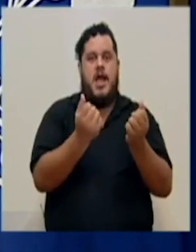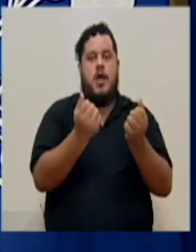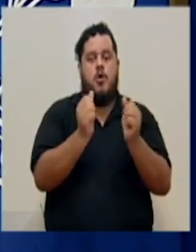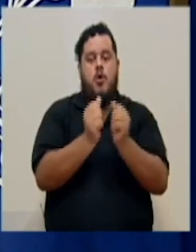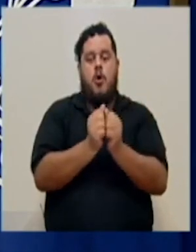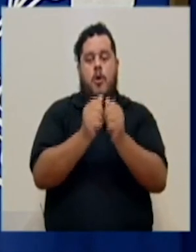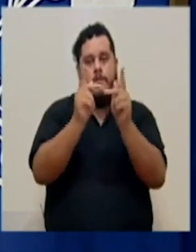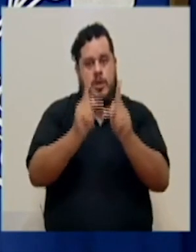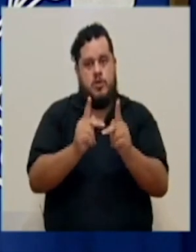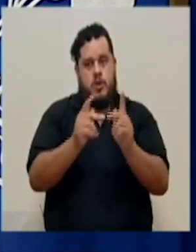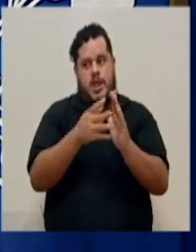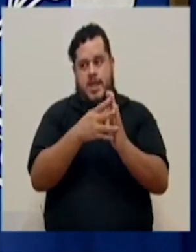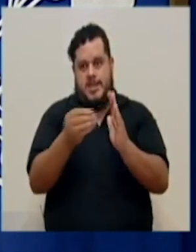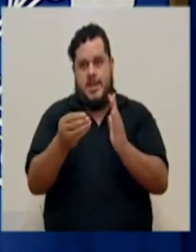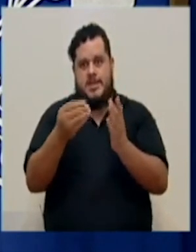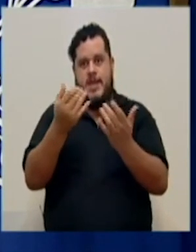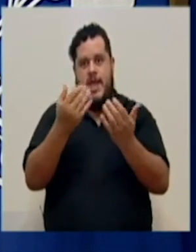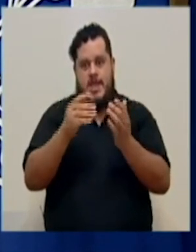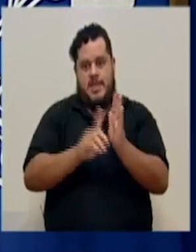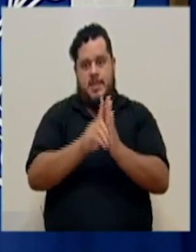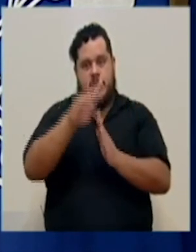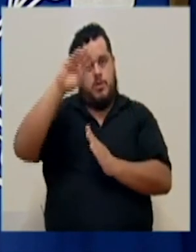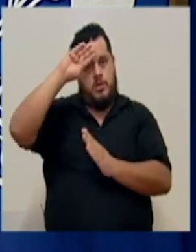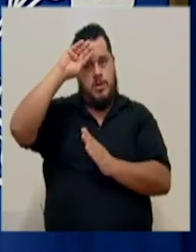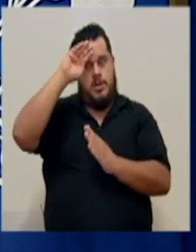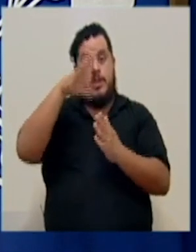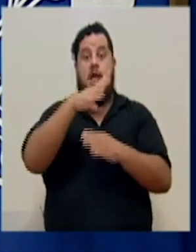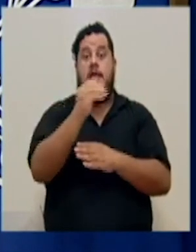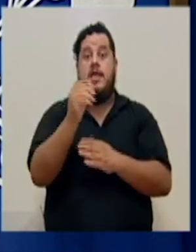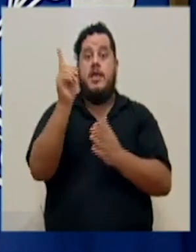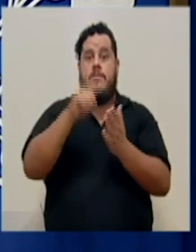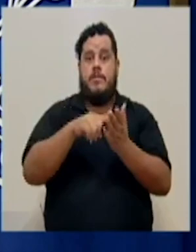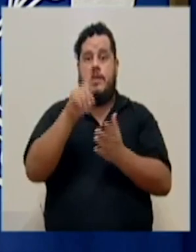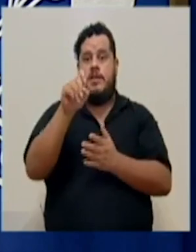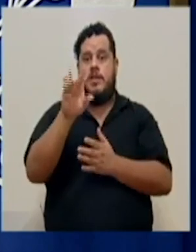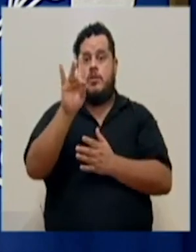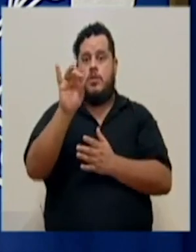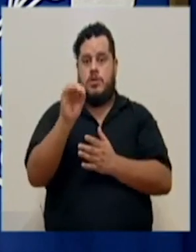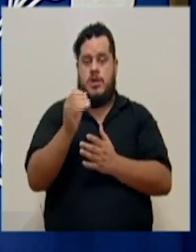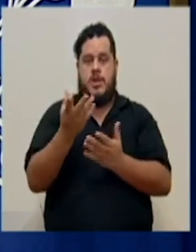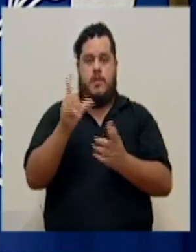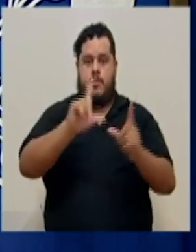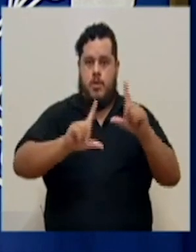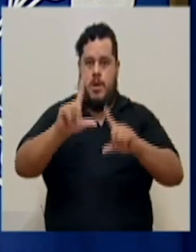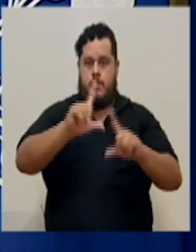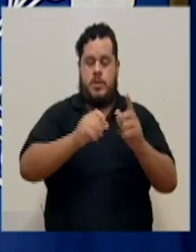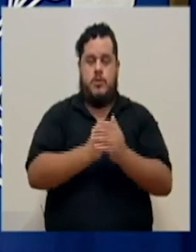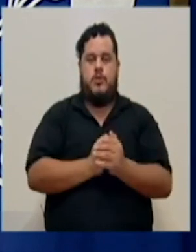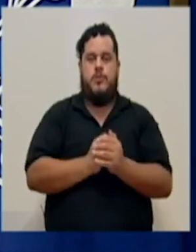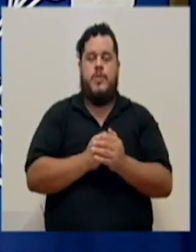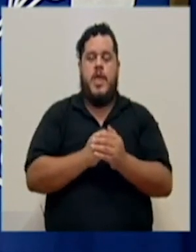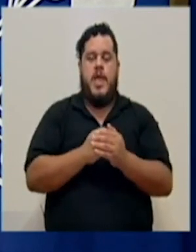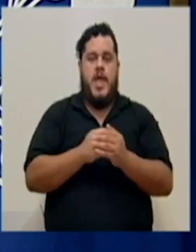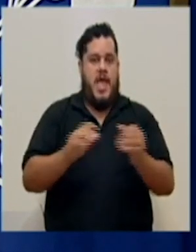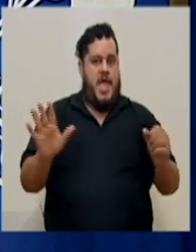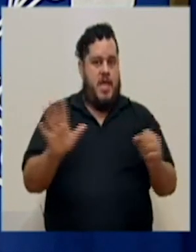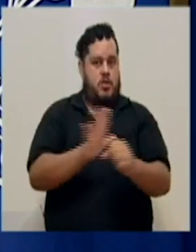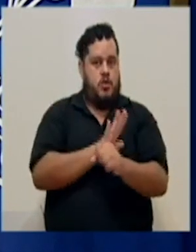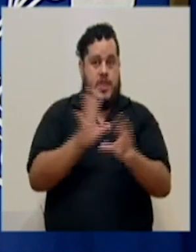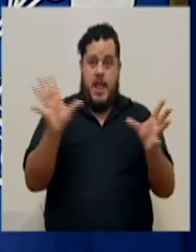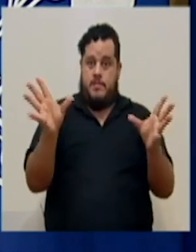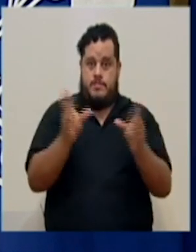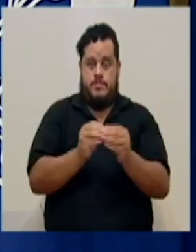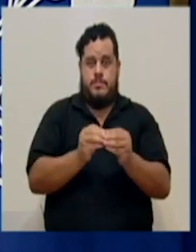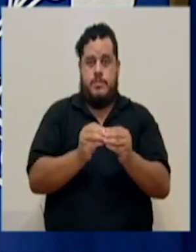ya positivas y desarrollaron síntomas, y 1.180 por laboratorio. La cifra total del